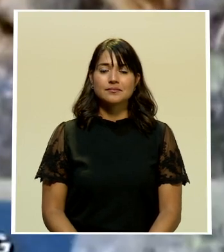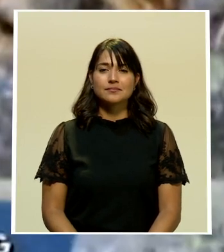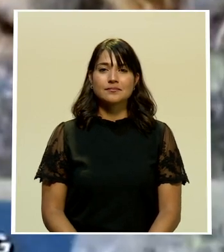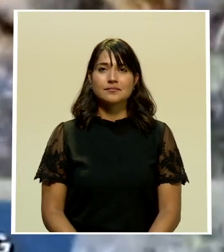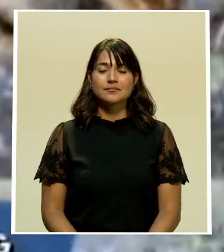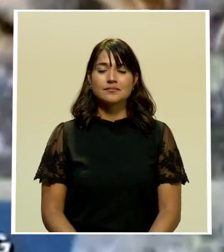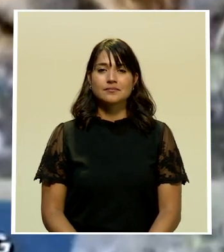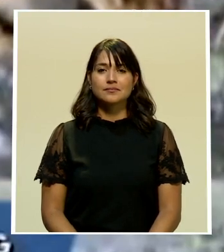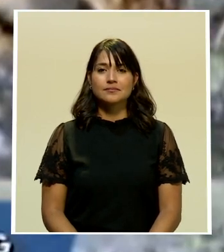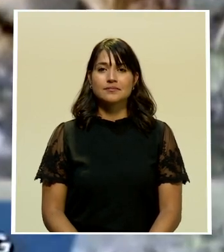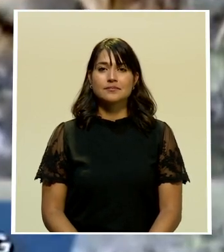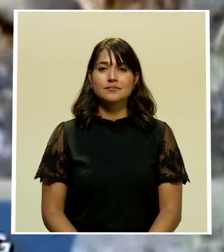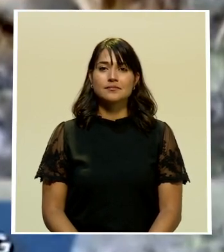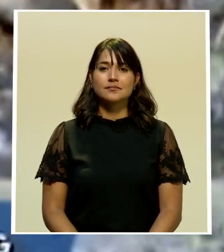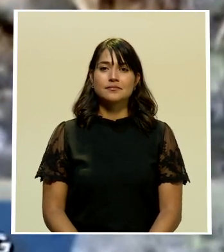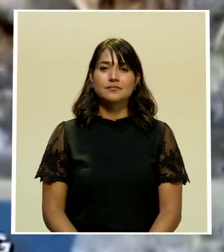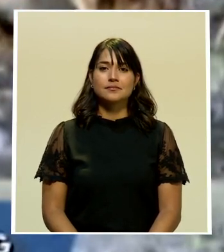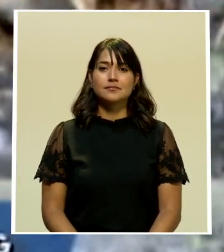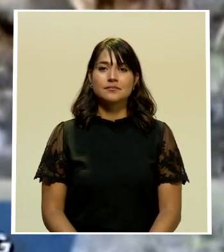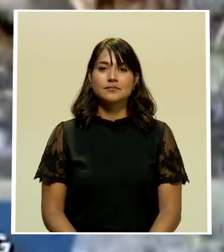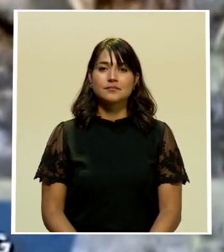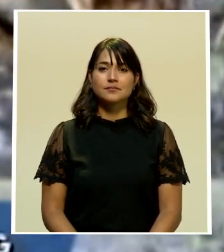los disfrute los el el chievo